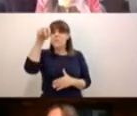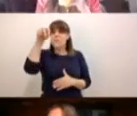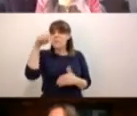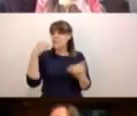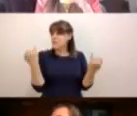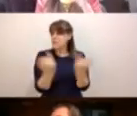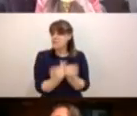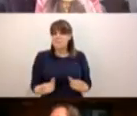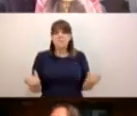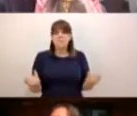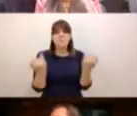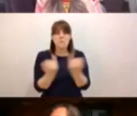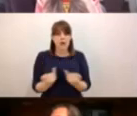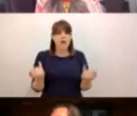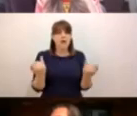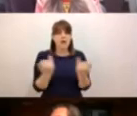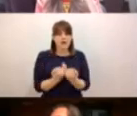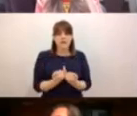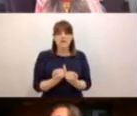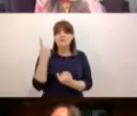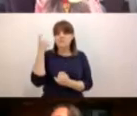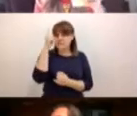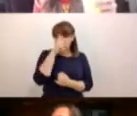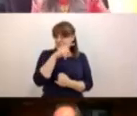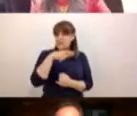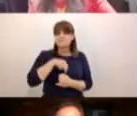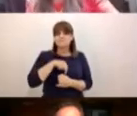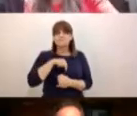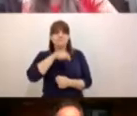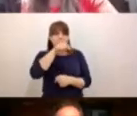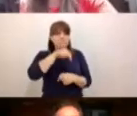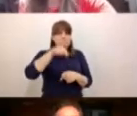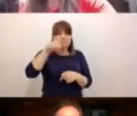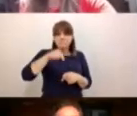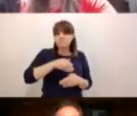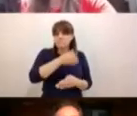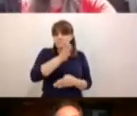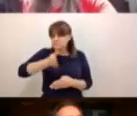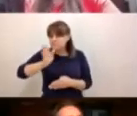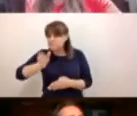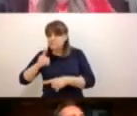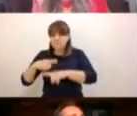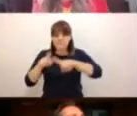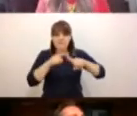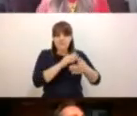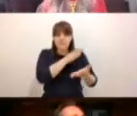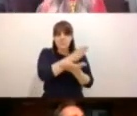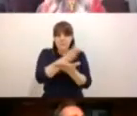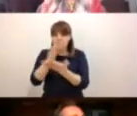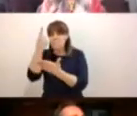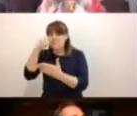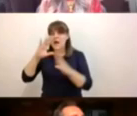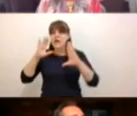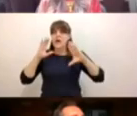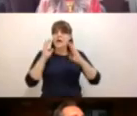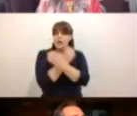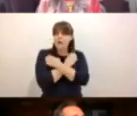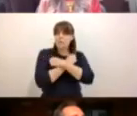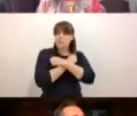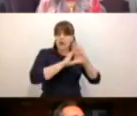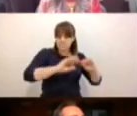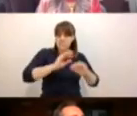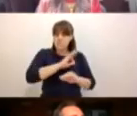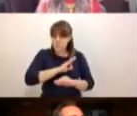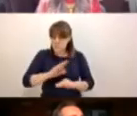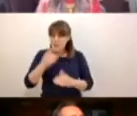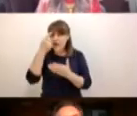llegado hasta todos los puntos de Yucatán para poder llevar la educación y hacer que estos niños de